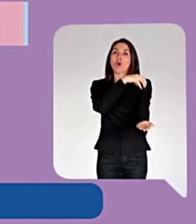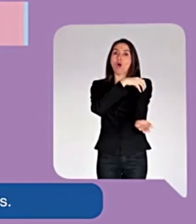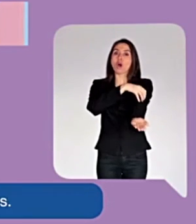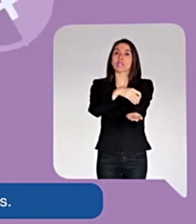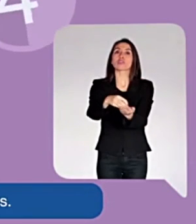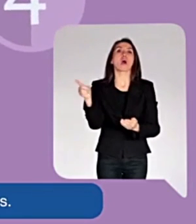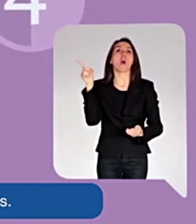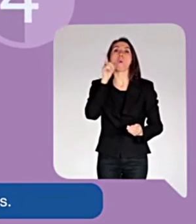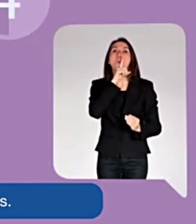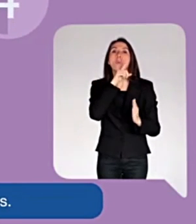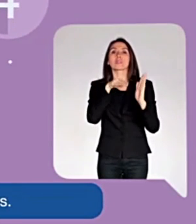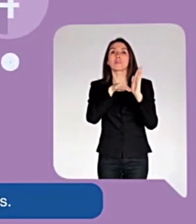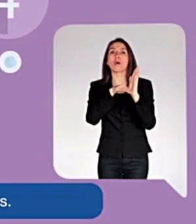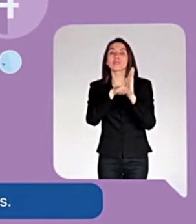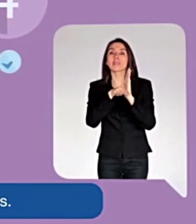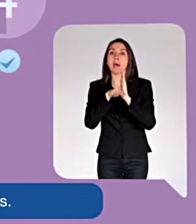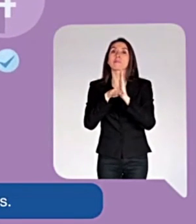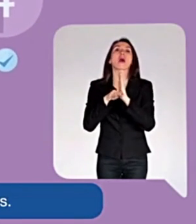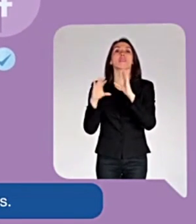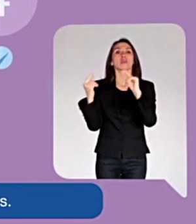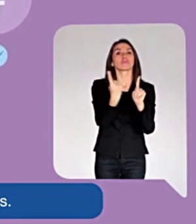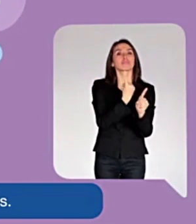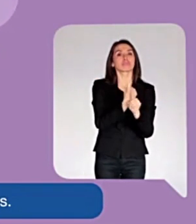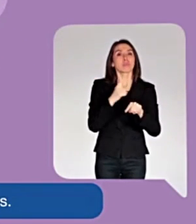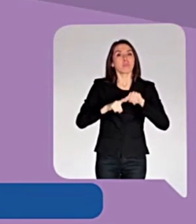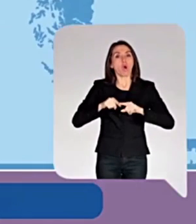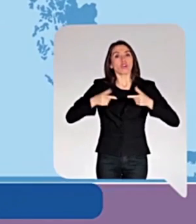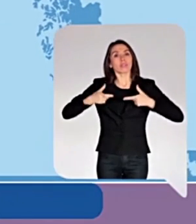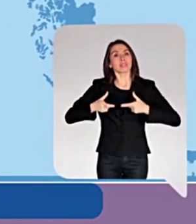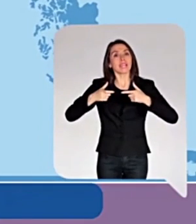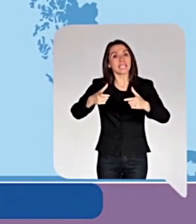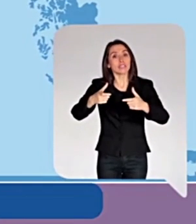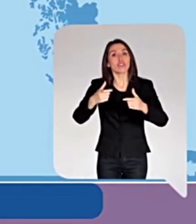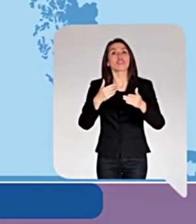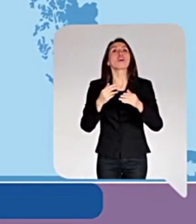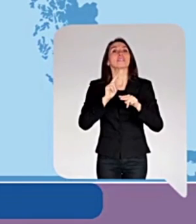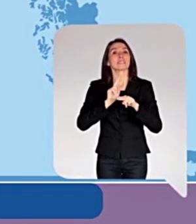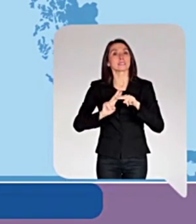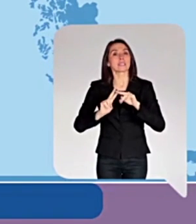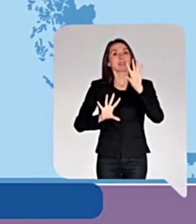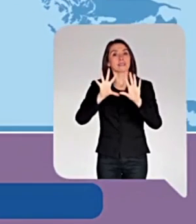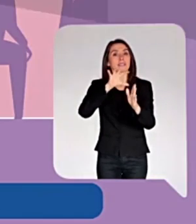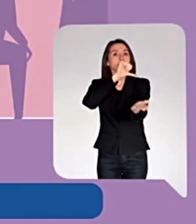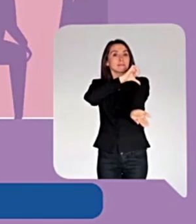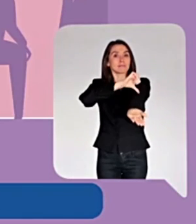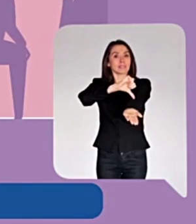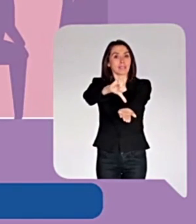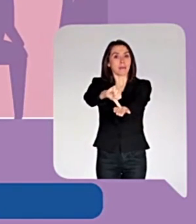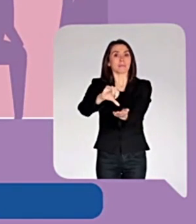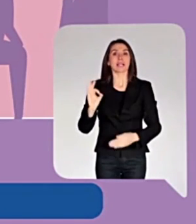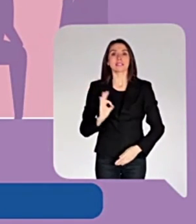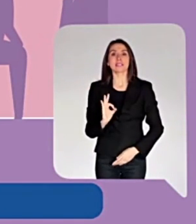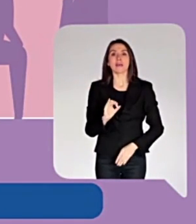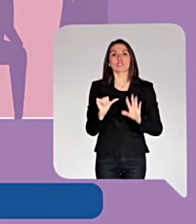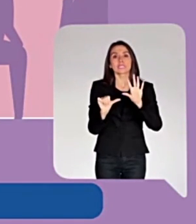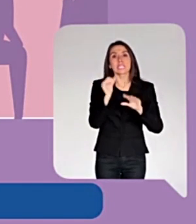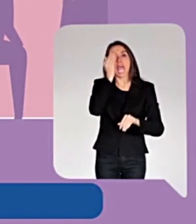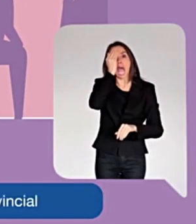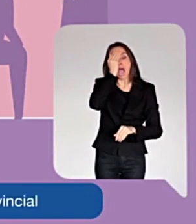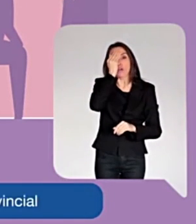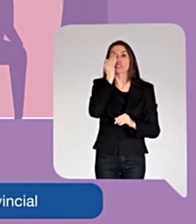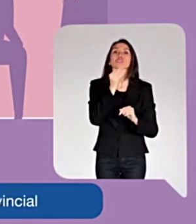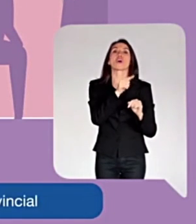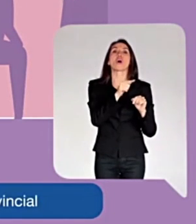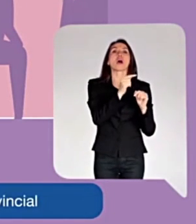Regional. Es el último nivel del proceso de diálogos territoriales. Se realizarán en las 15 capitales regionales el sábado 6 de agosto.